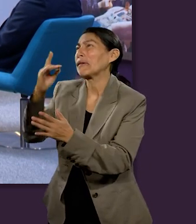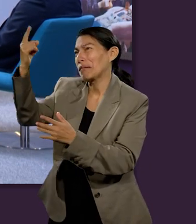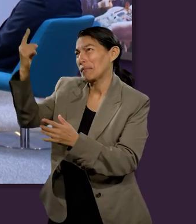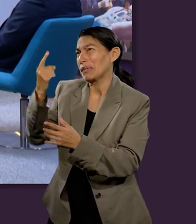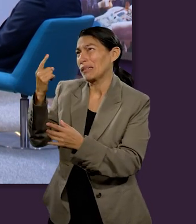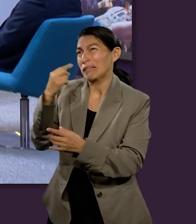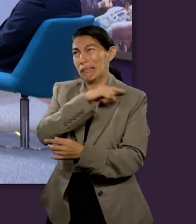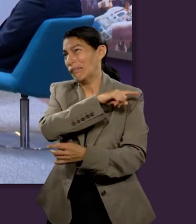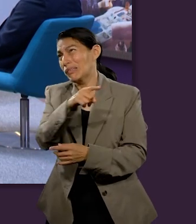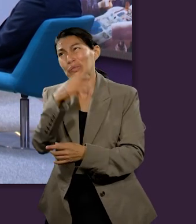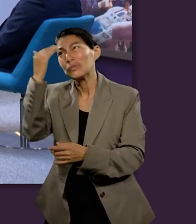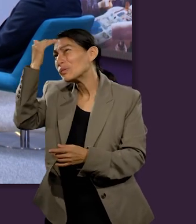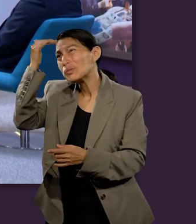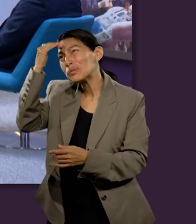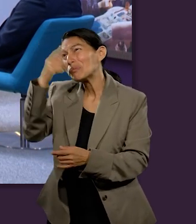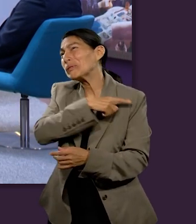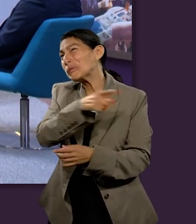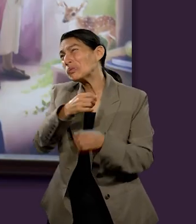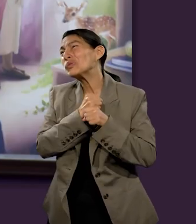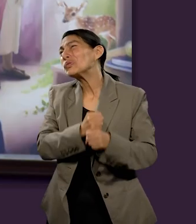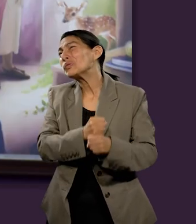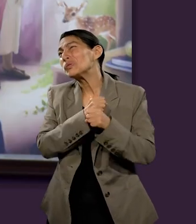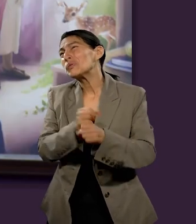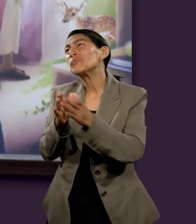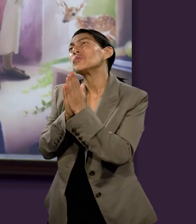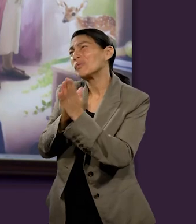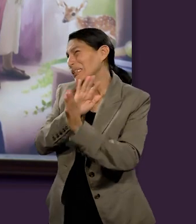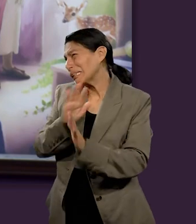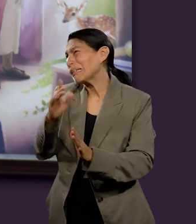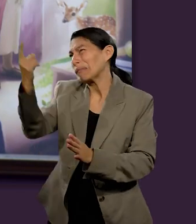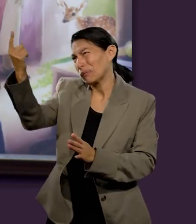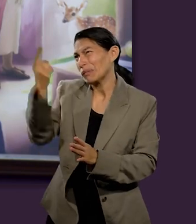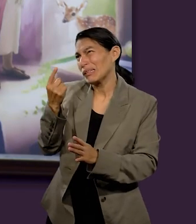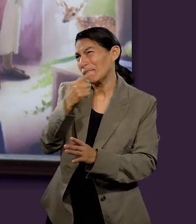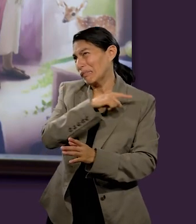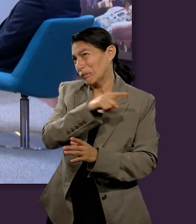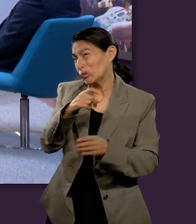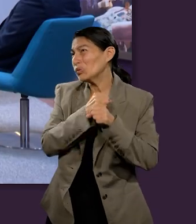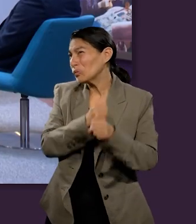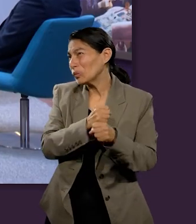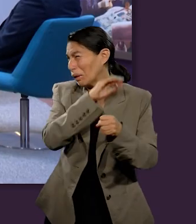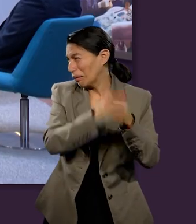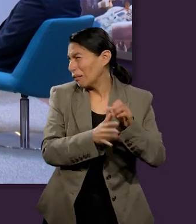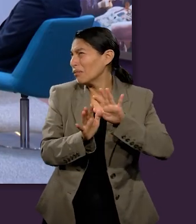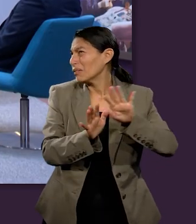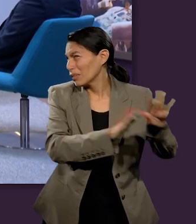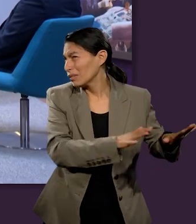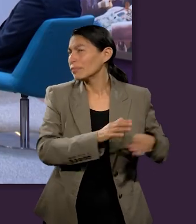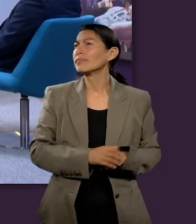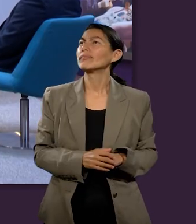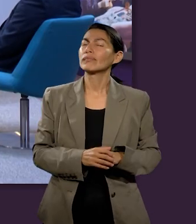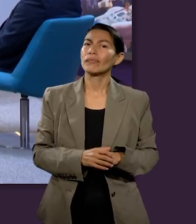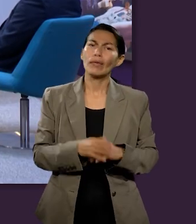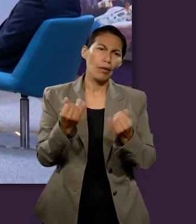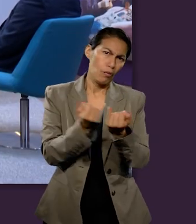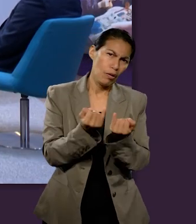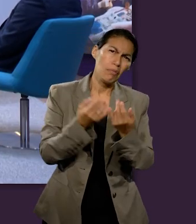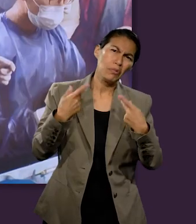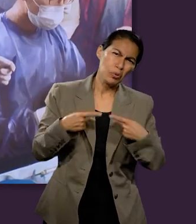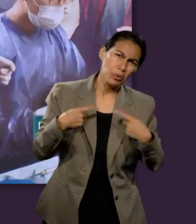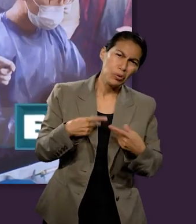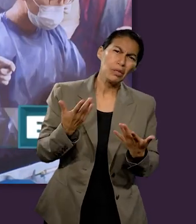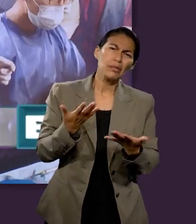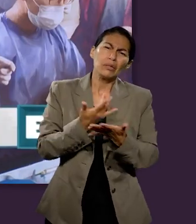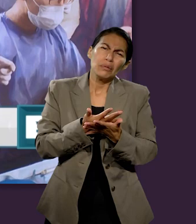que no conocemos que están sufriendo. Muchas gracias. También para aquellas personas que sí comparten esa esperanza,